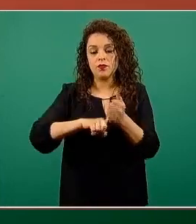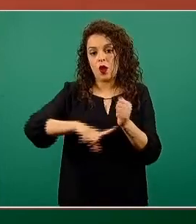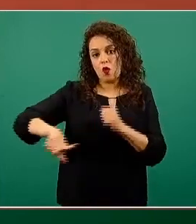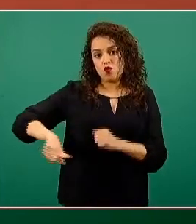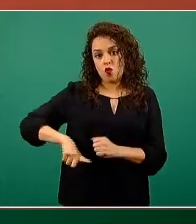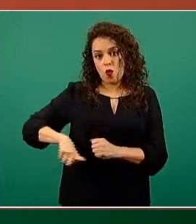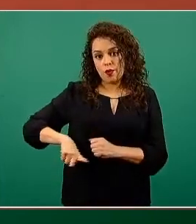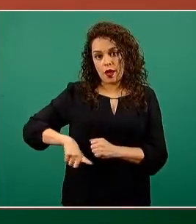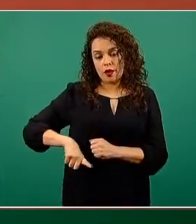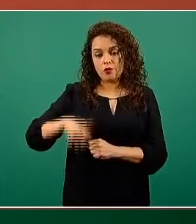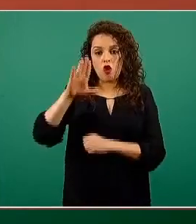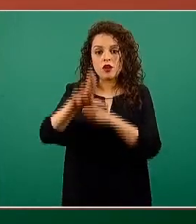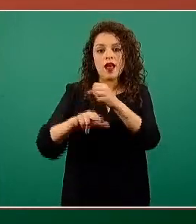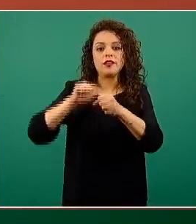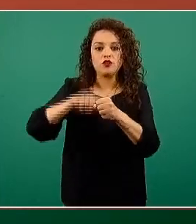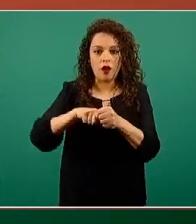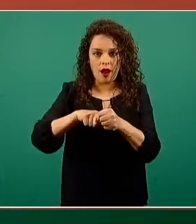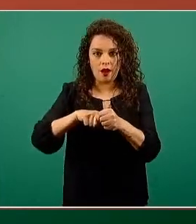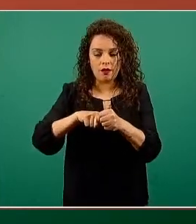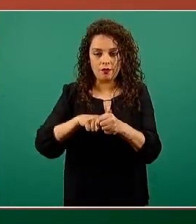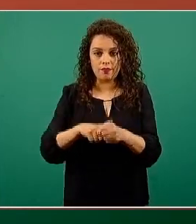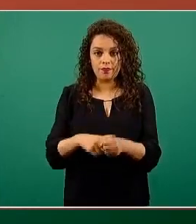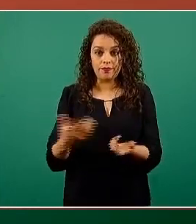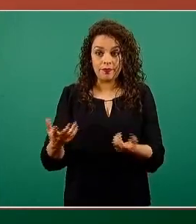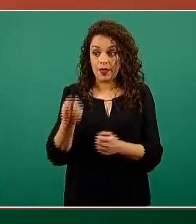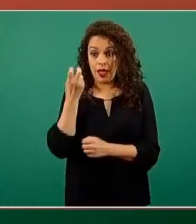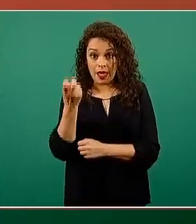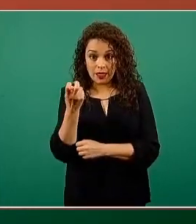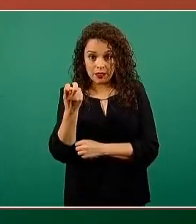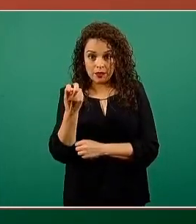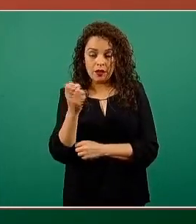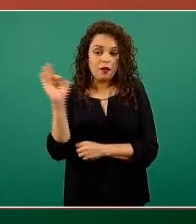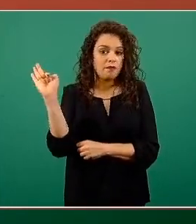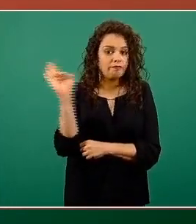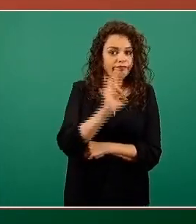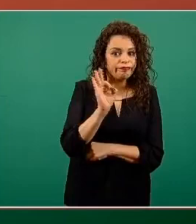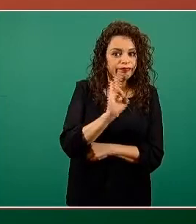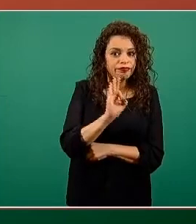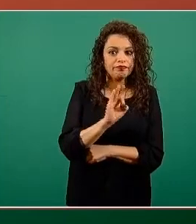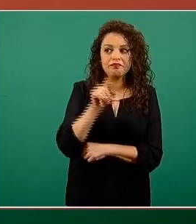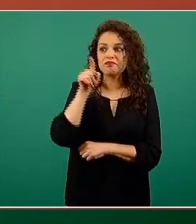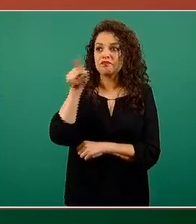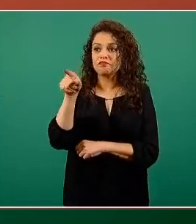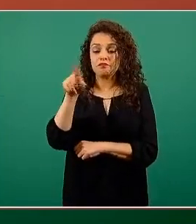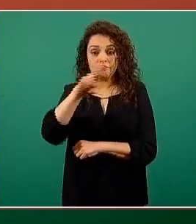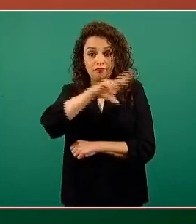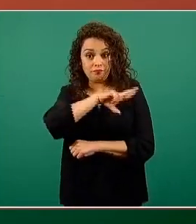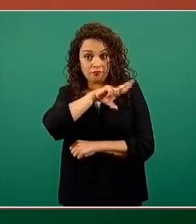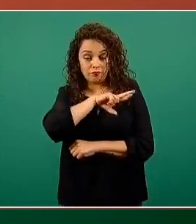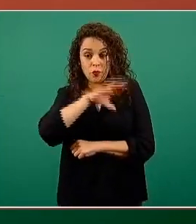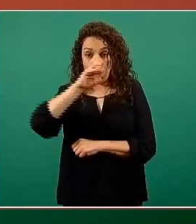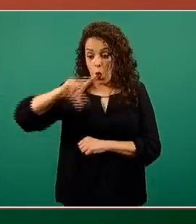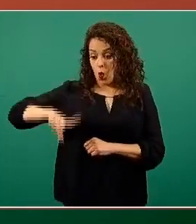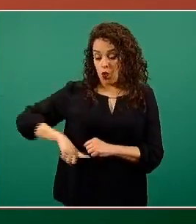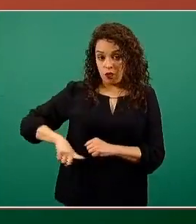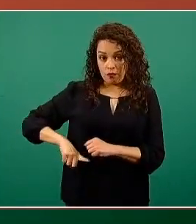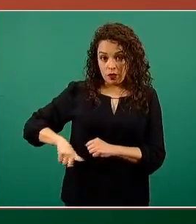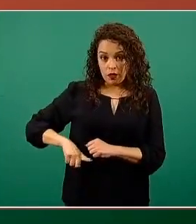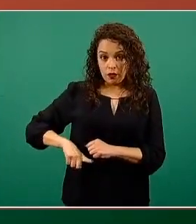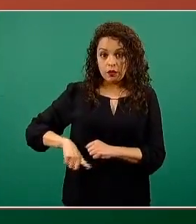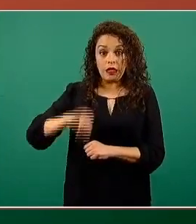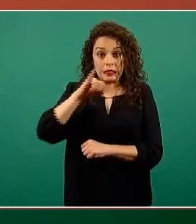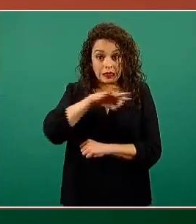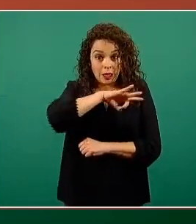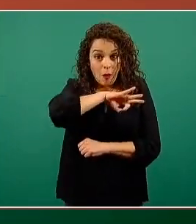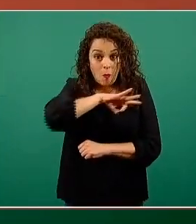nacionales. En este sentido, si hipotéticamente una entidad privada o un gobierno estatal tuviera la